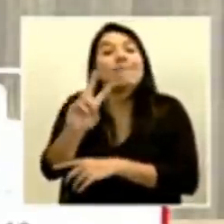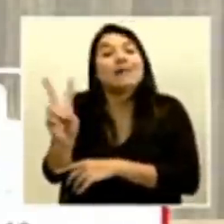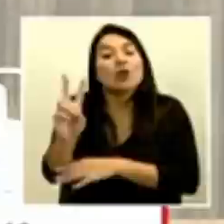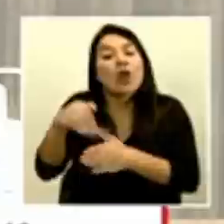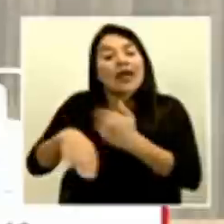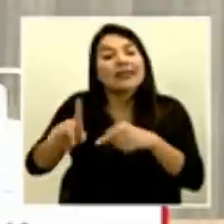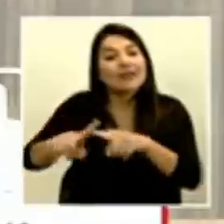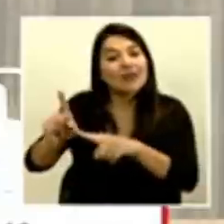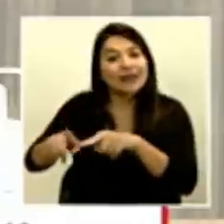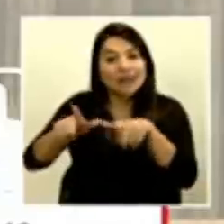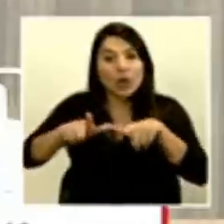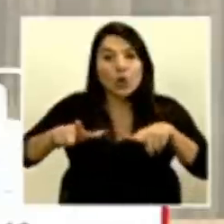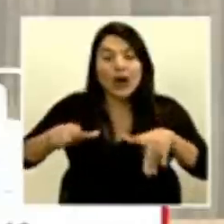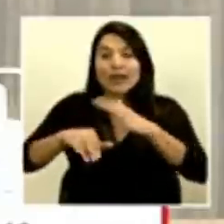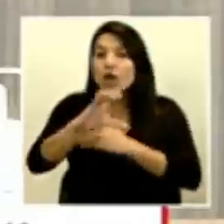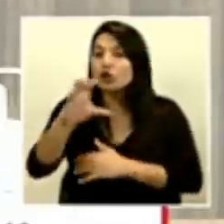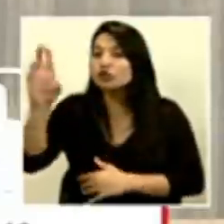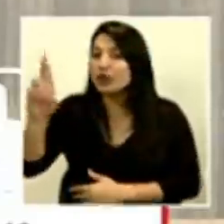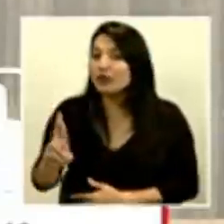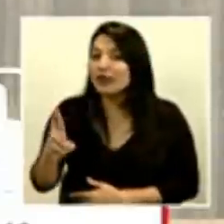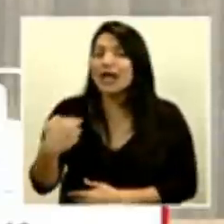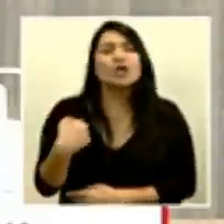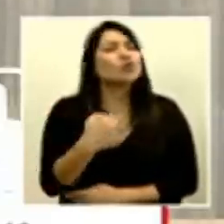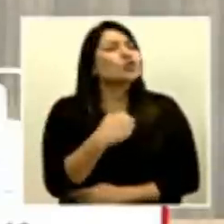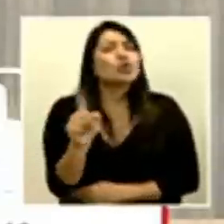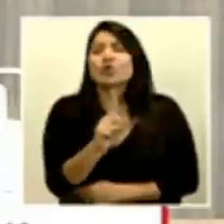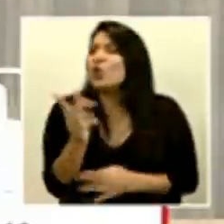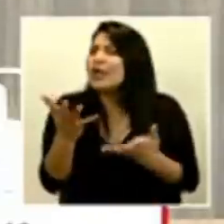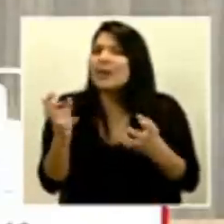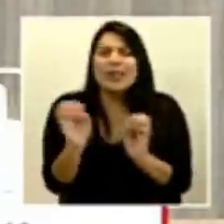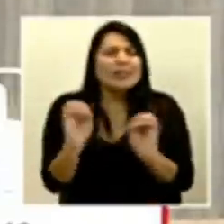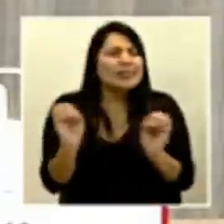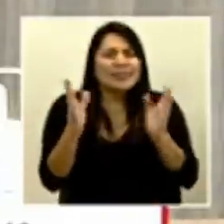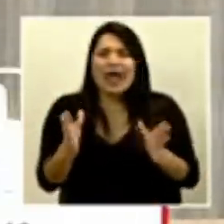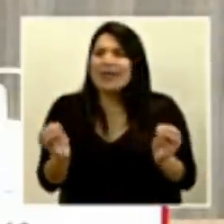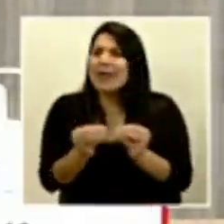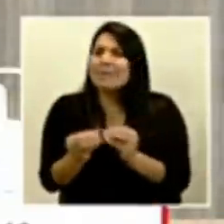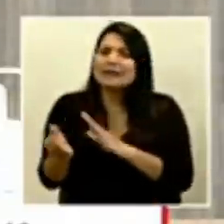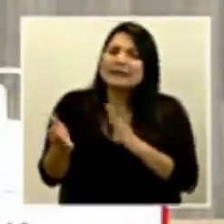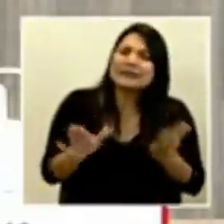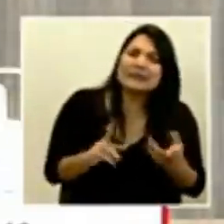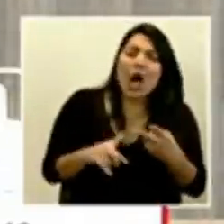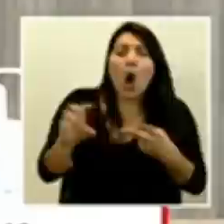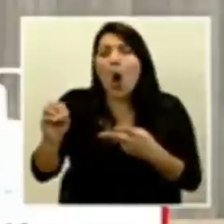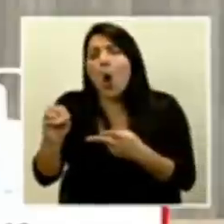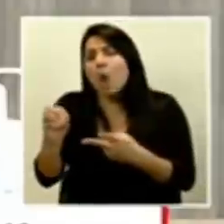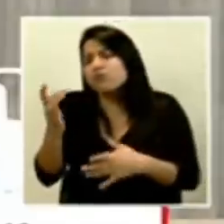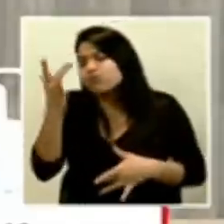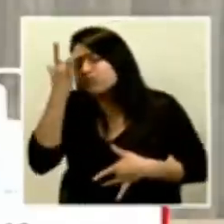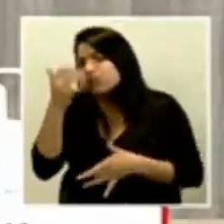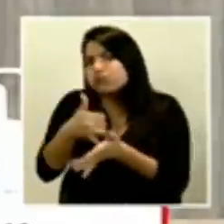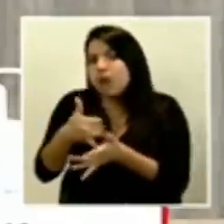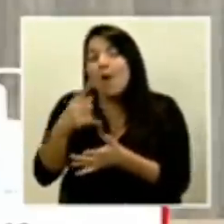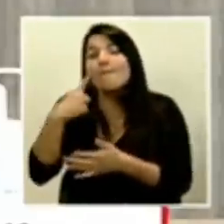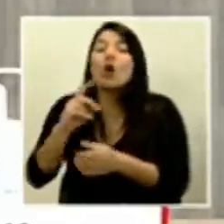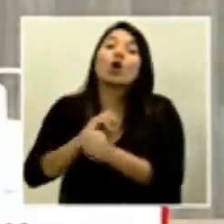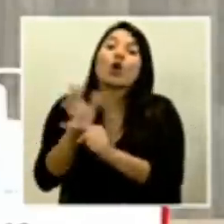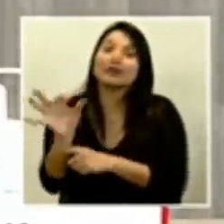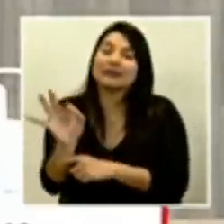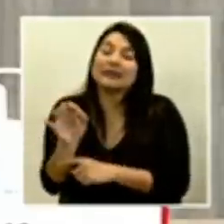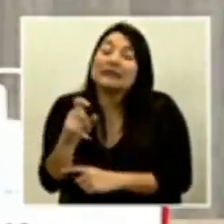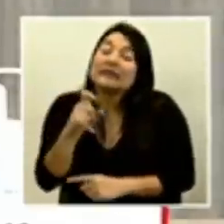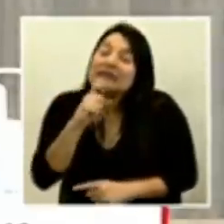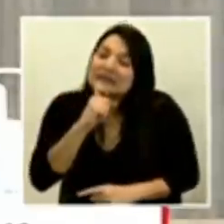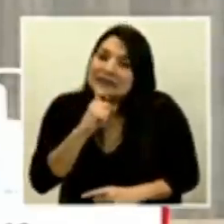no queremos que nadie más se complique o fallezca por el COVID-19 es muy difícil pensar en que eso no va a ocurrir